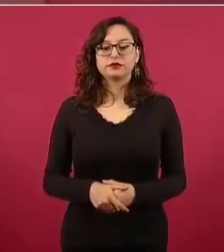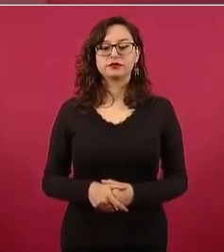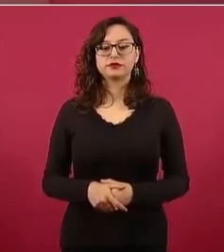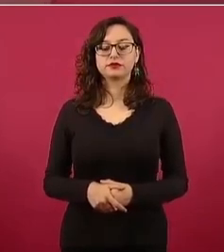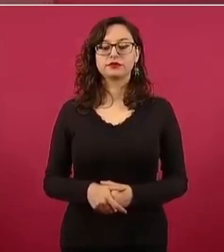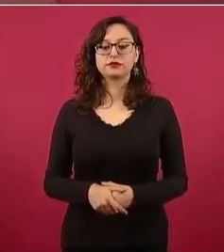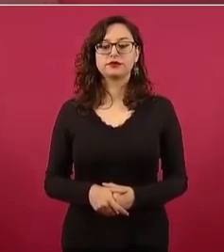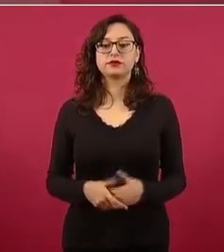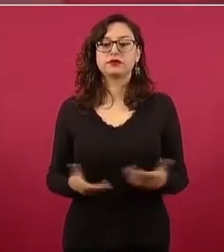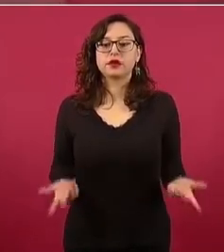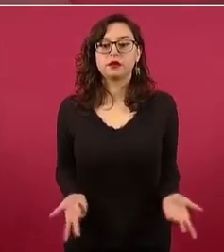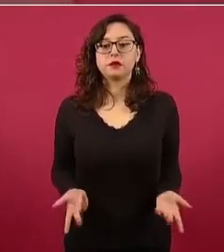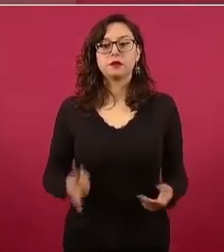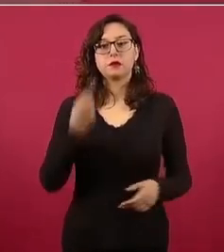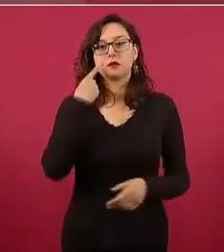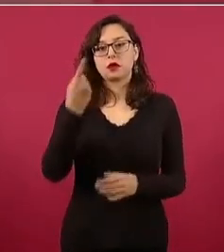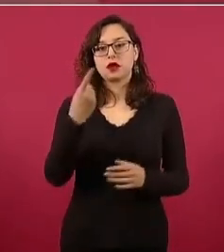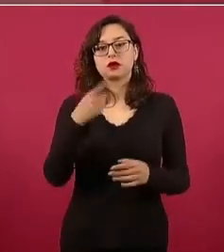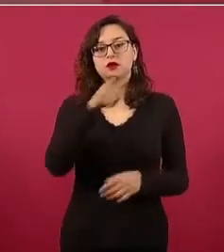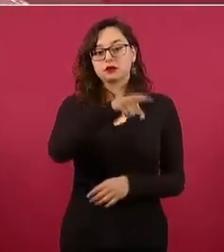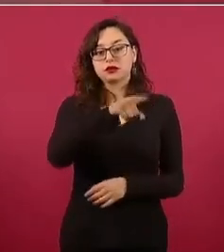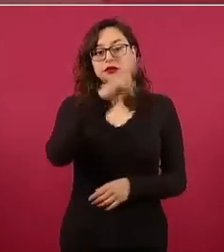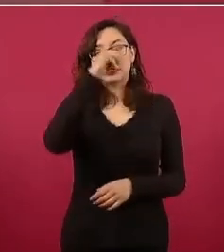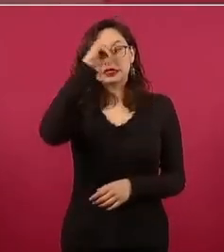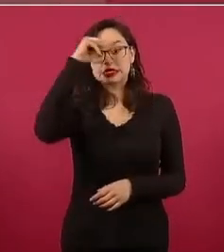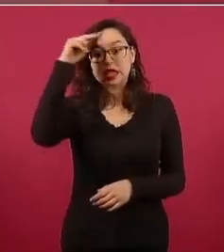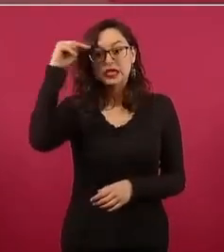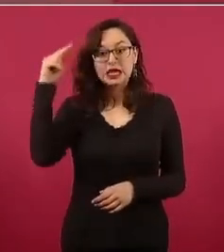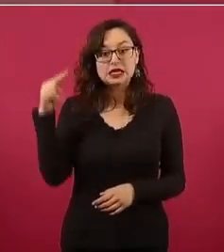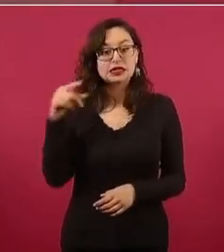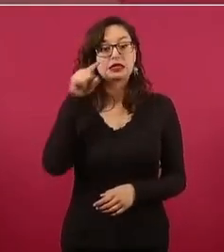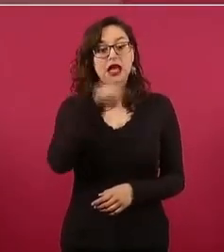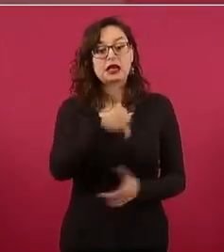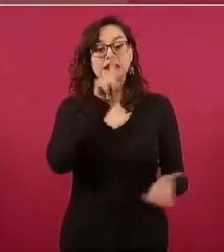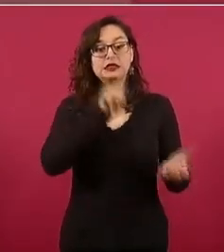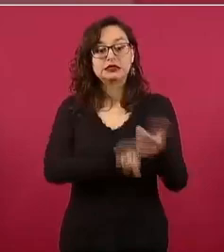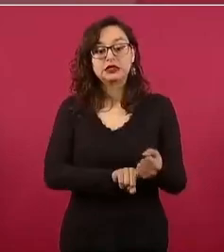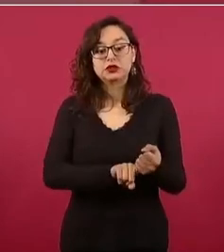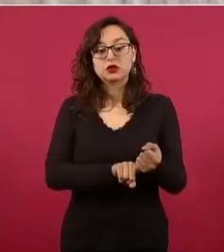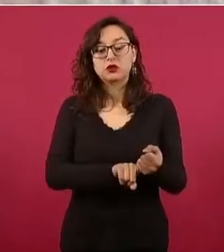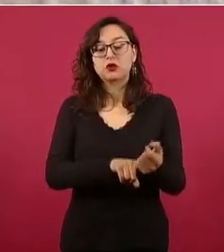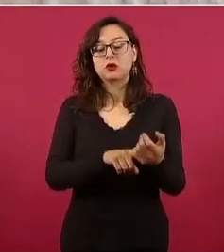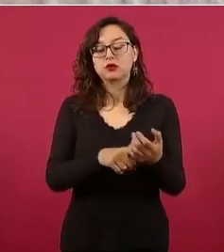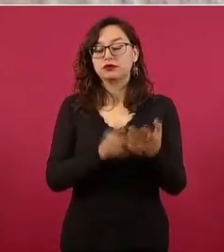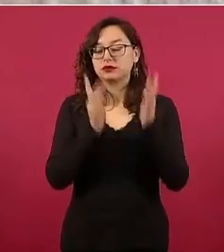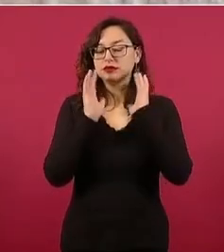en Nayarit, que es el primer estado.